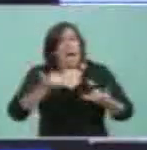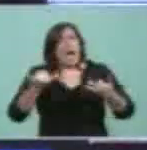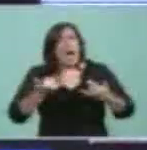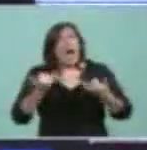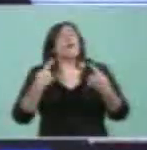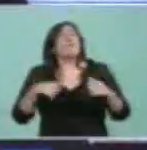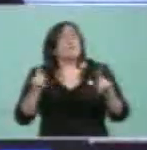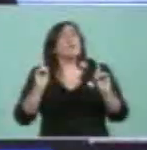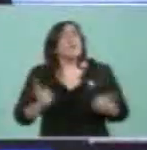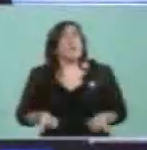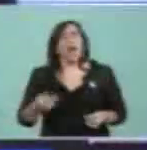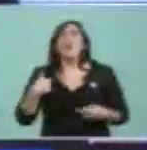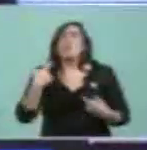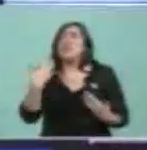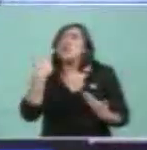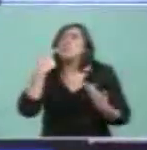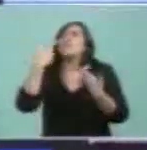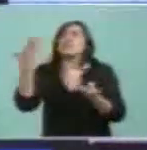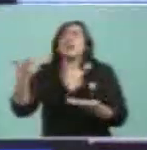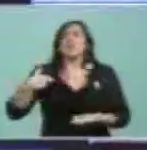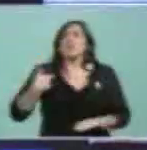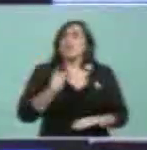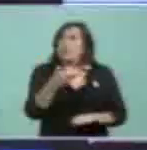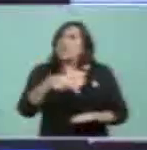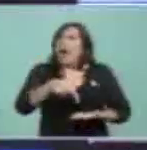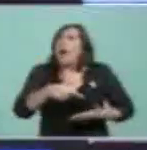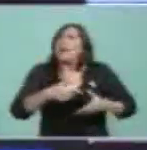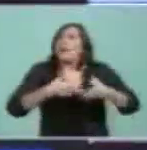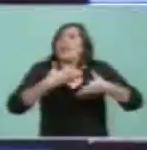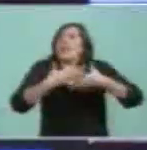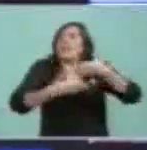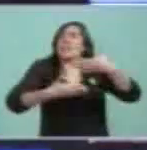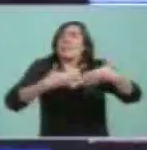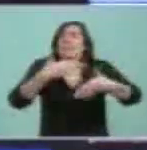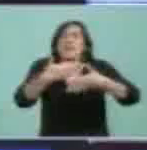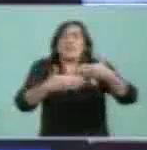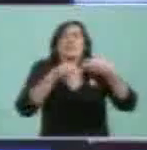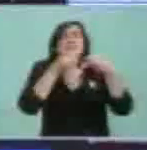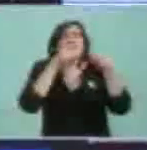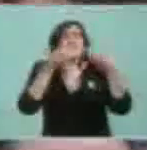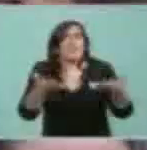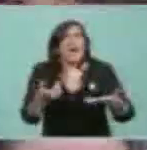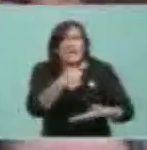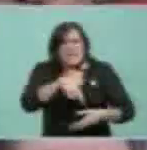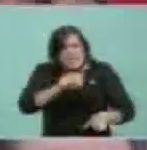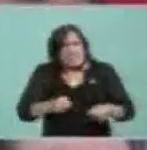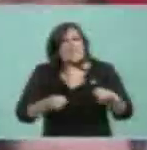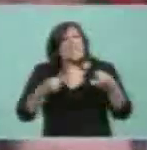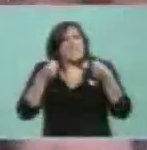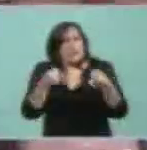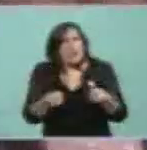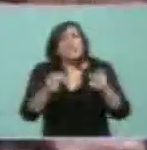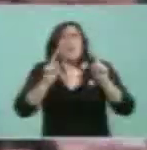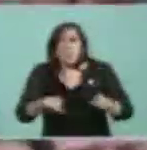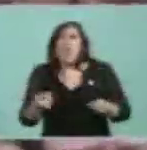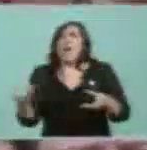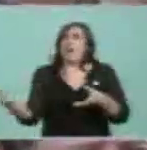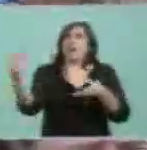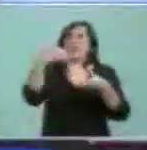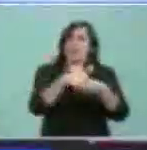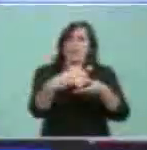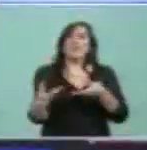pero podés mostrar una sociedad que está en crecimiento, que con esfuerzo sigue incluyendo